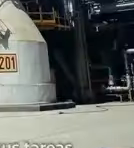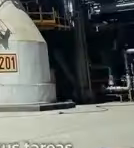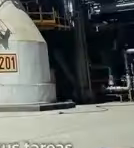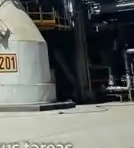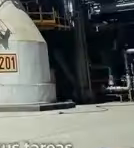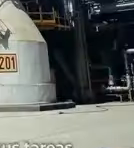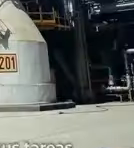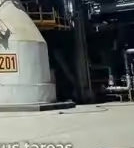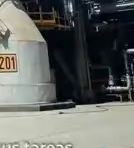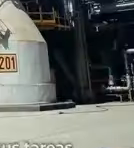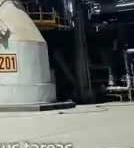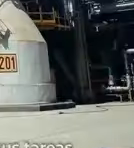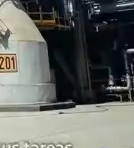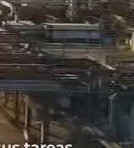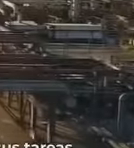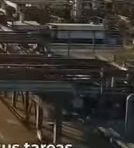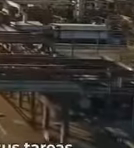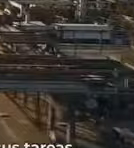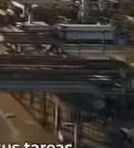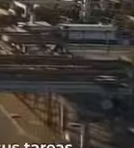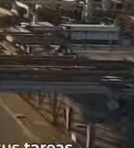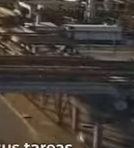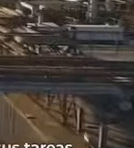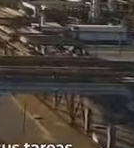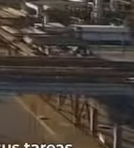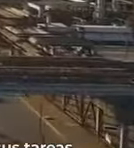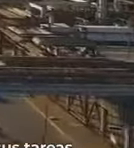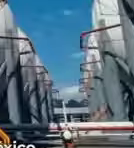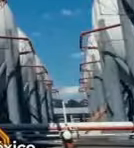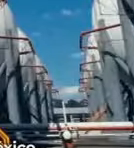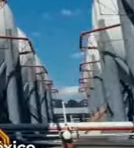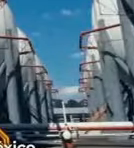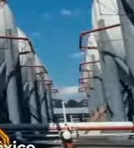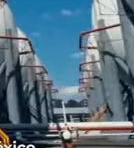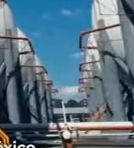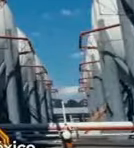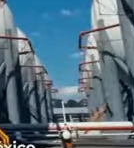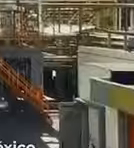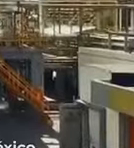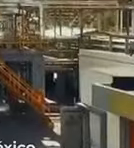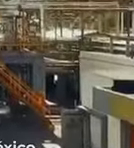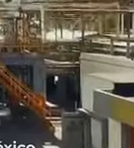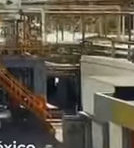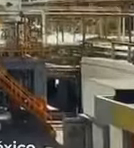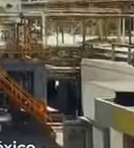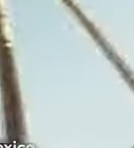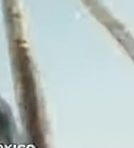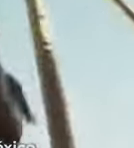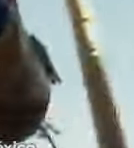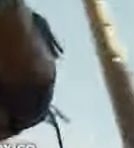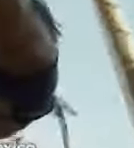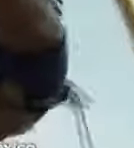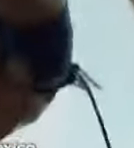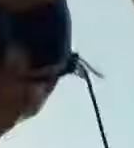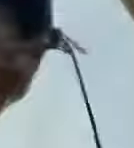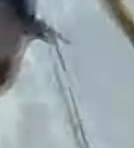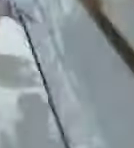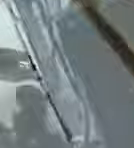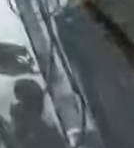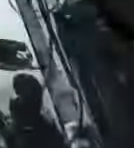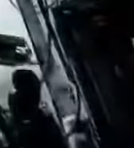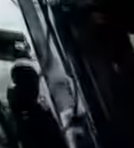total en el motivo que tiene Pemex para llevar a cabo sus tareas y convertirse en el puntal del desarrollo de México.